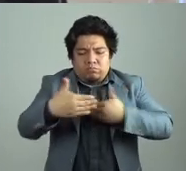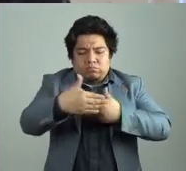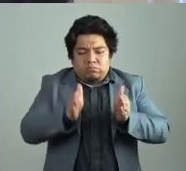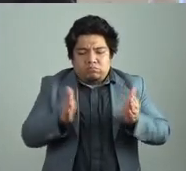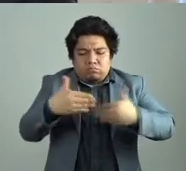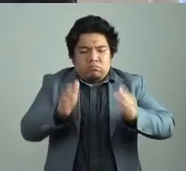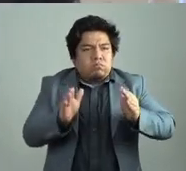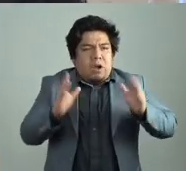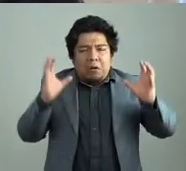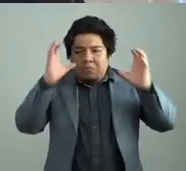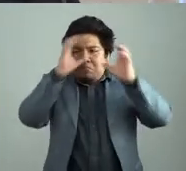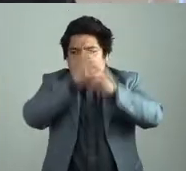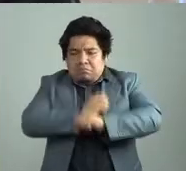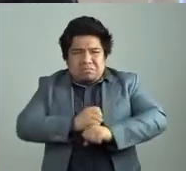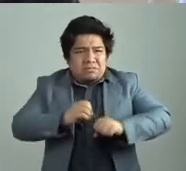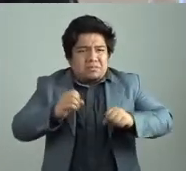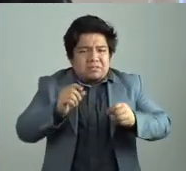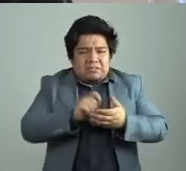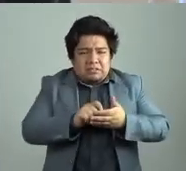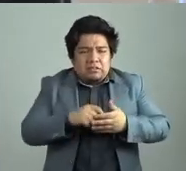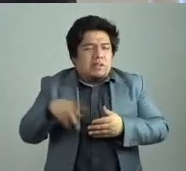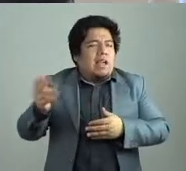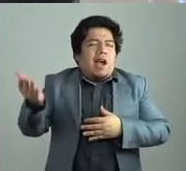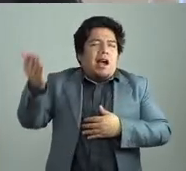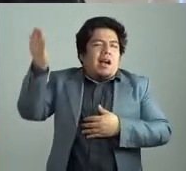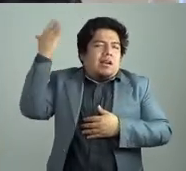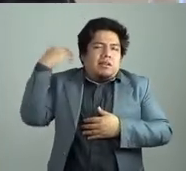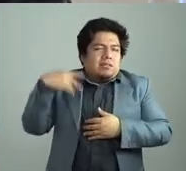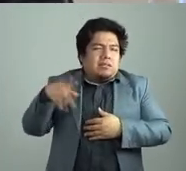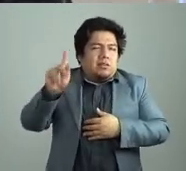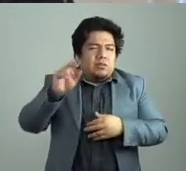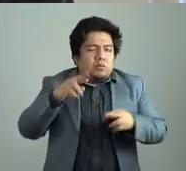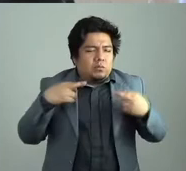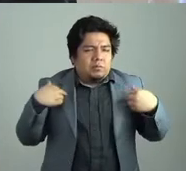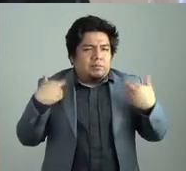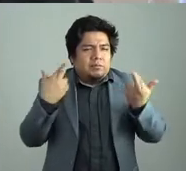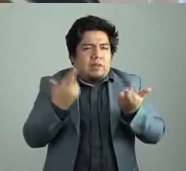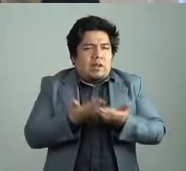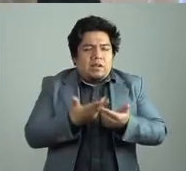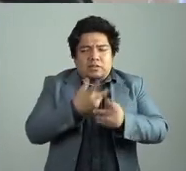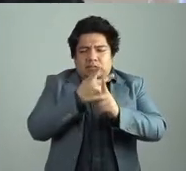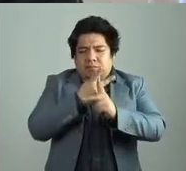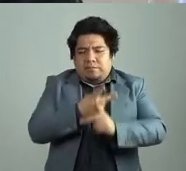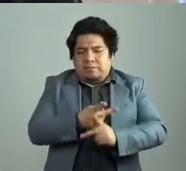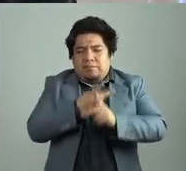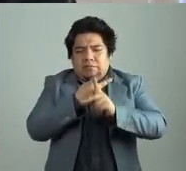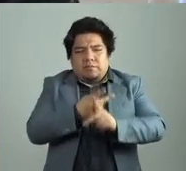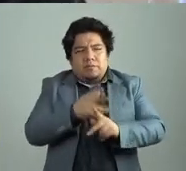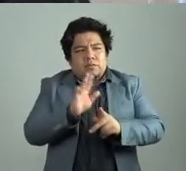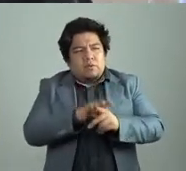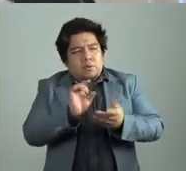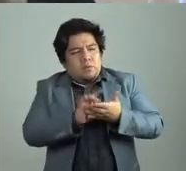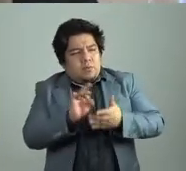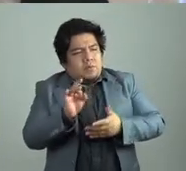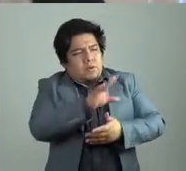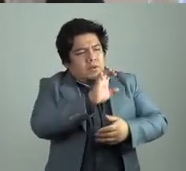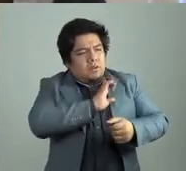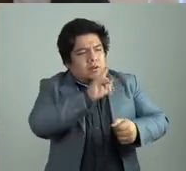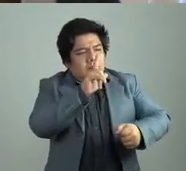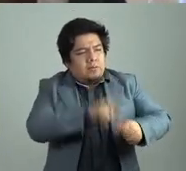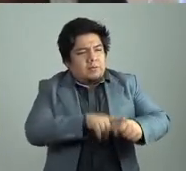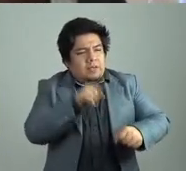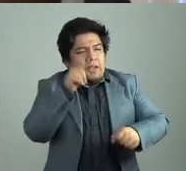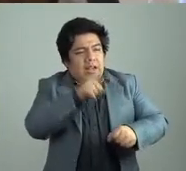maestro de Feng Shui, ¿no? Que me lo recomendó una escritora muy conocida, de Guadalupe Netel, me dijo, te voy a mandar a un maestro Feng Shui que me obligó a